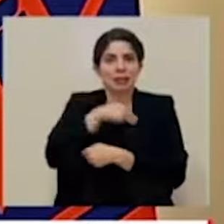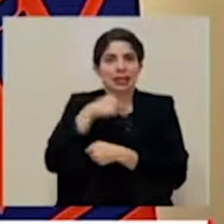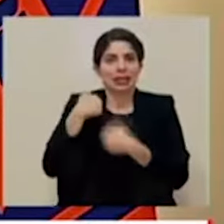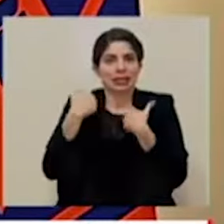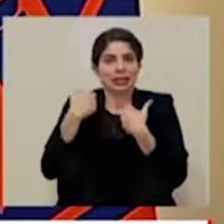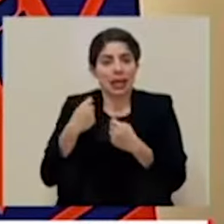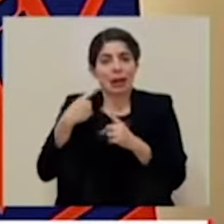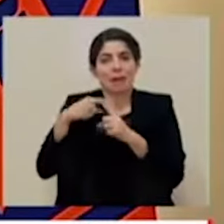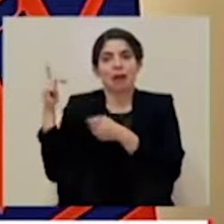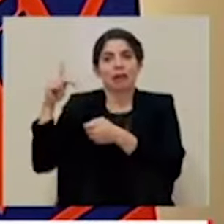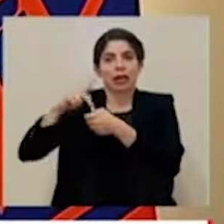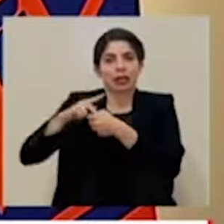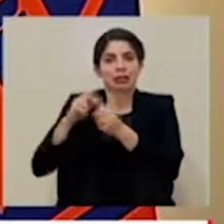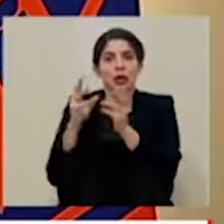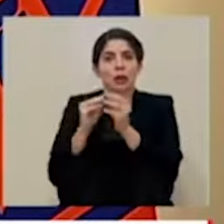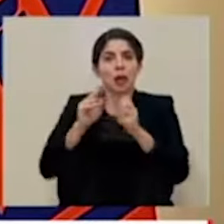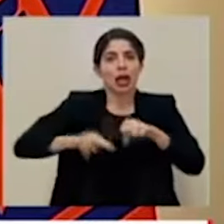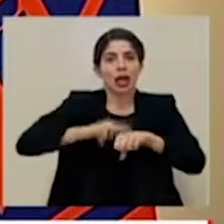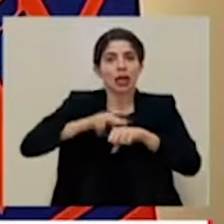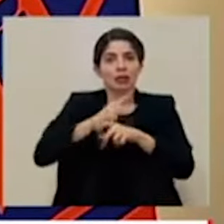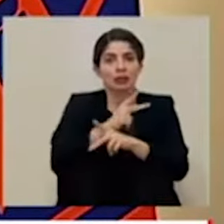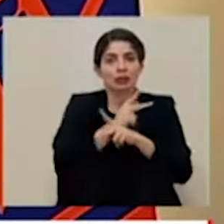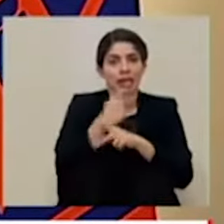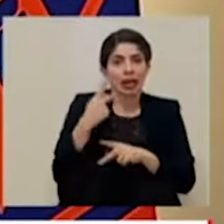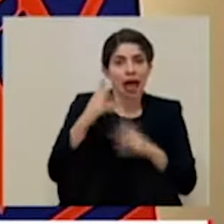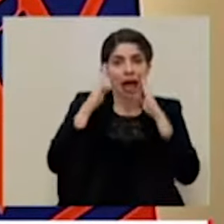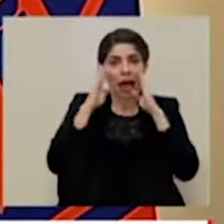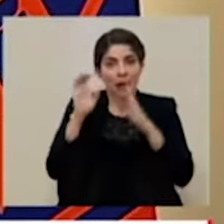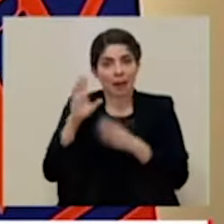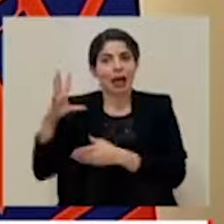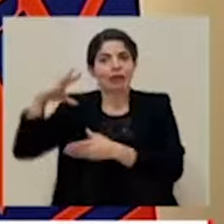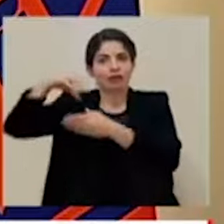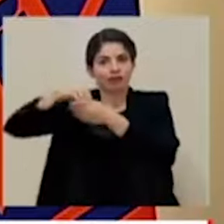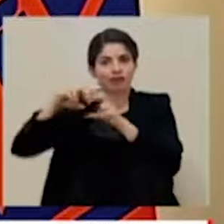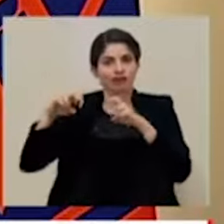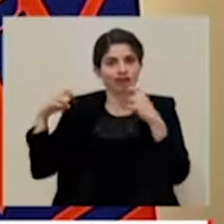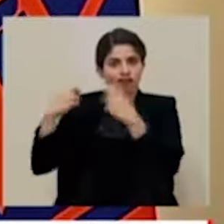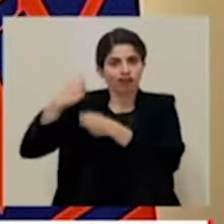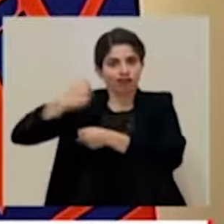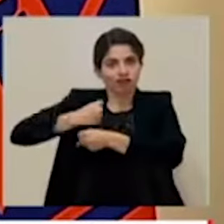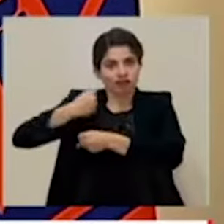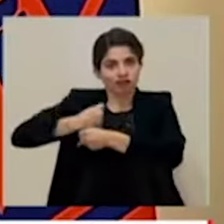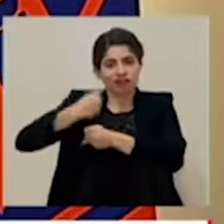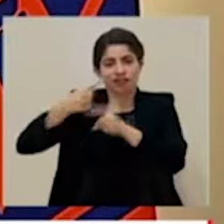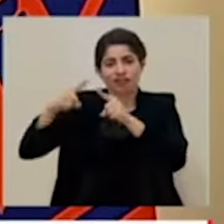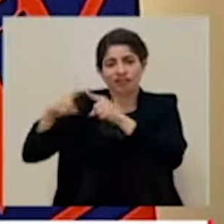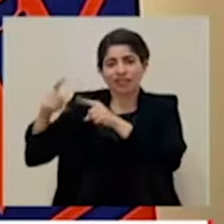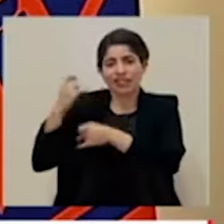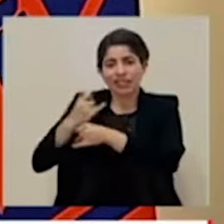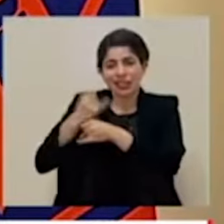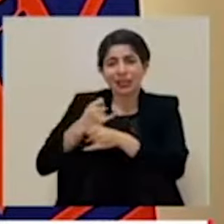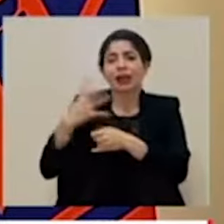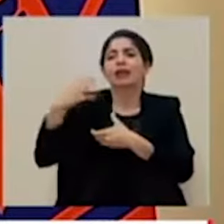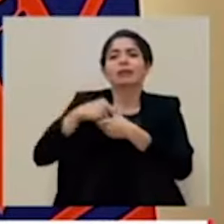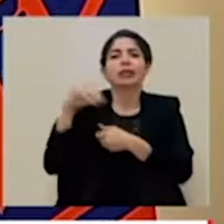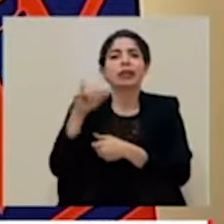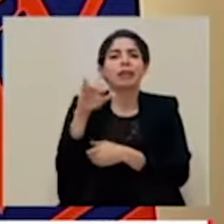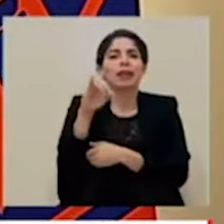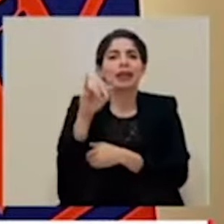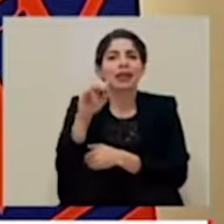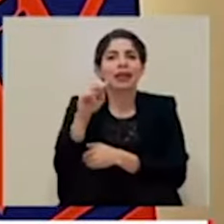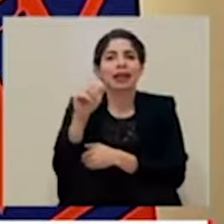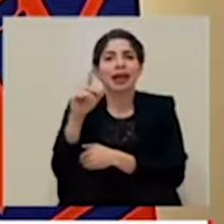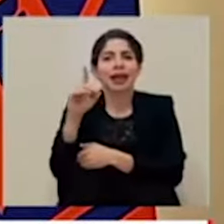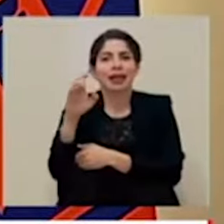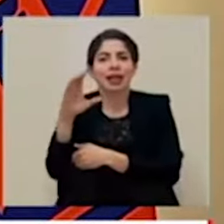y de la Comisión Nacional de Prevención de Riesgos y Atención de Emergencias. Se integran a esta mesa diferentes instancias como el DINADECO, también en